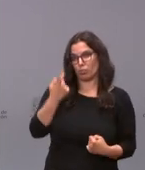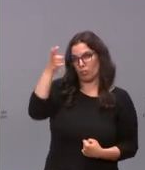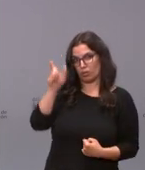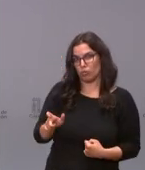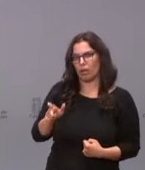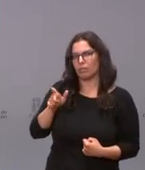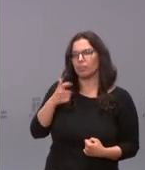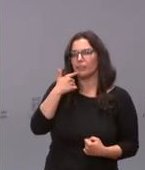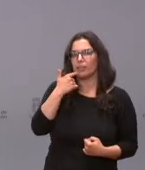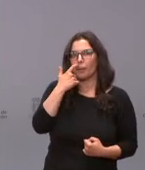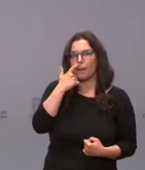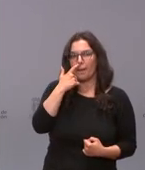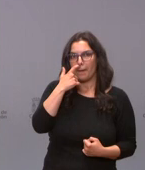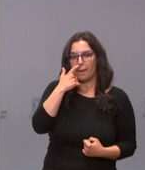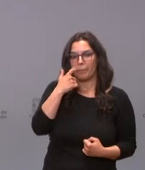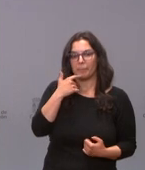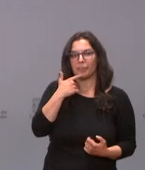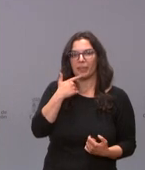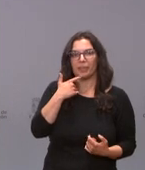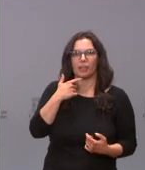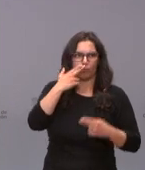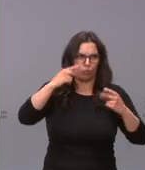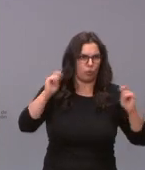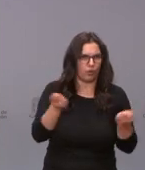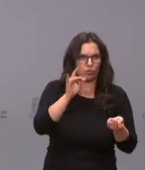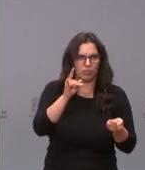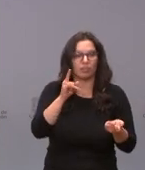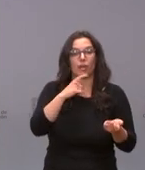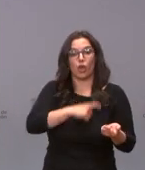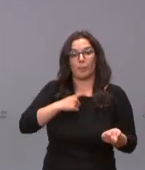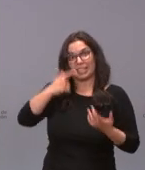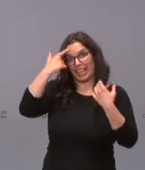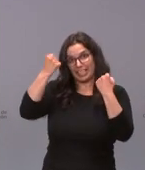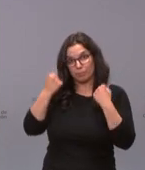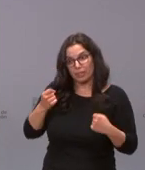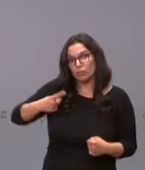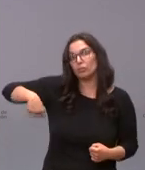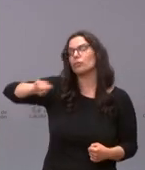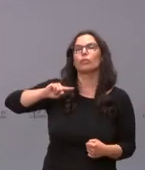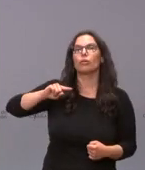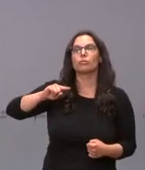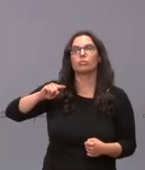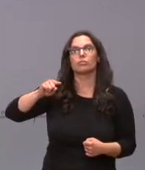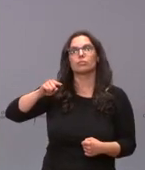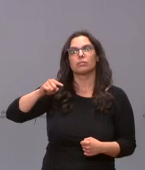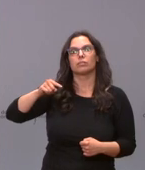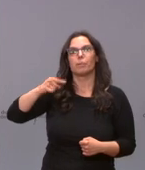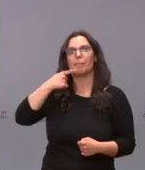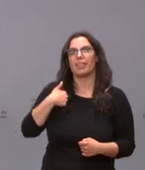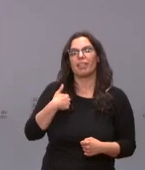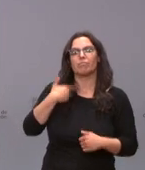expertos que aquí sí ha habido que aquí sí se han publicado esos comités de expertos donde están el porqué de esas restricciones